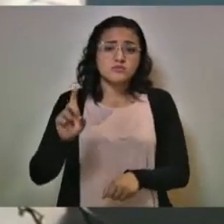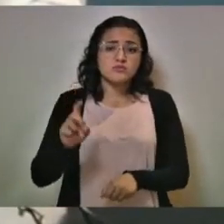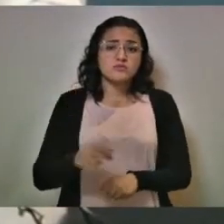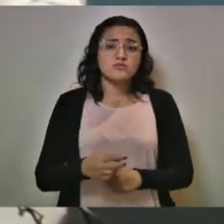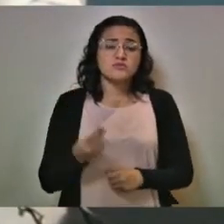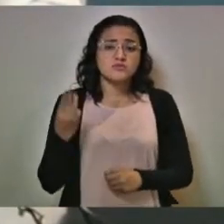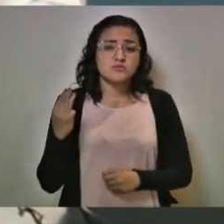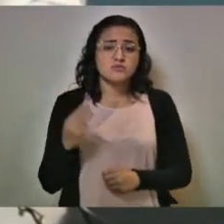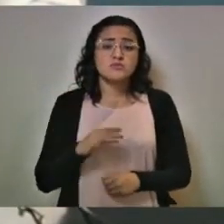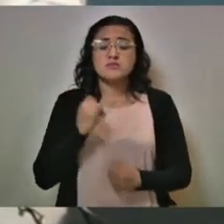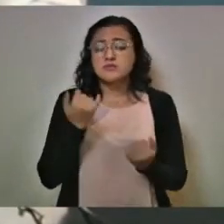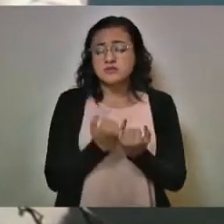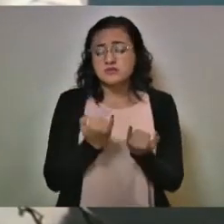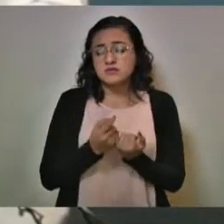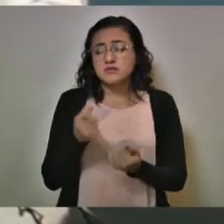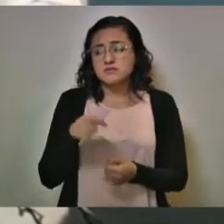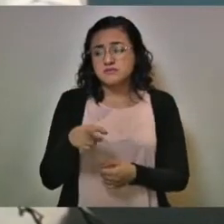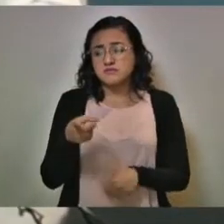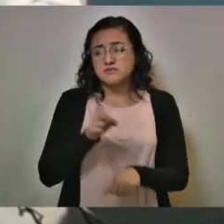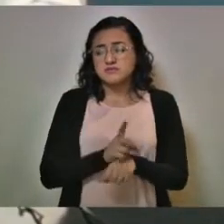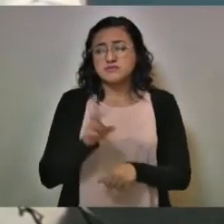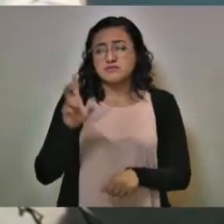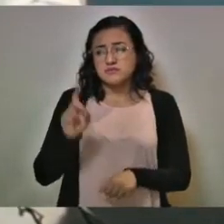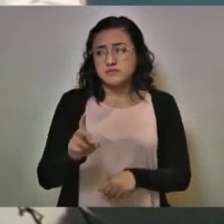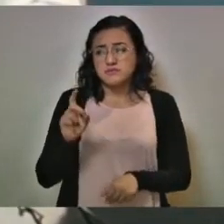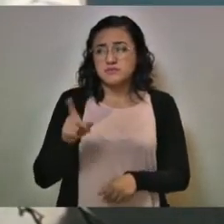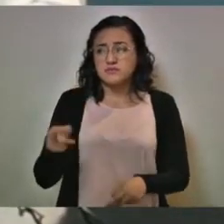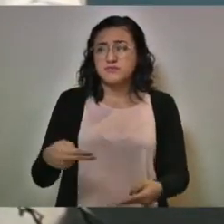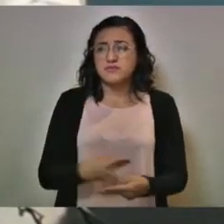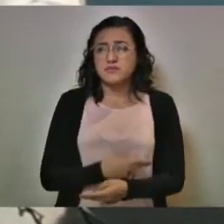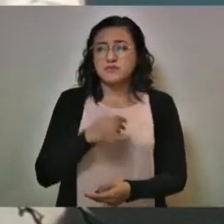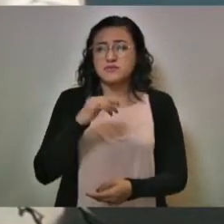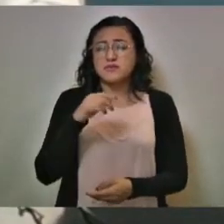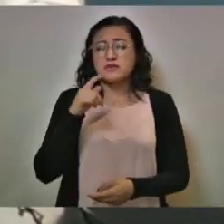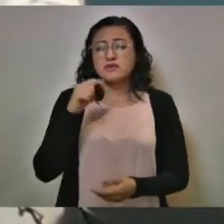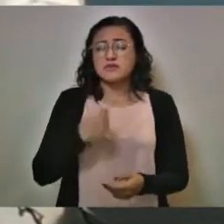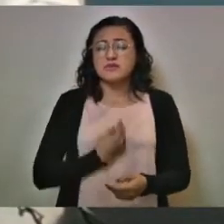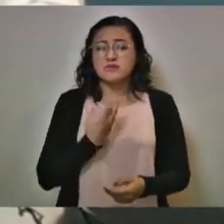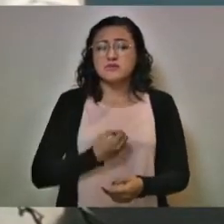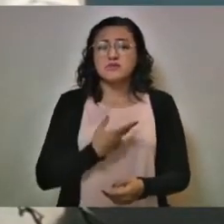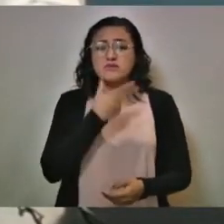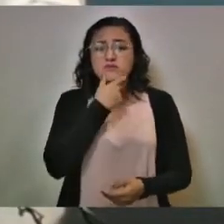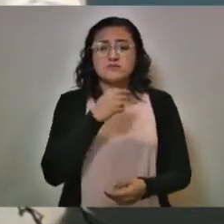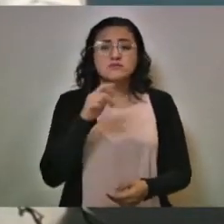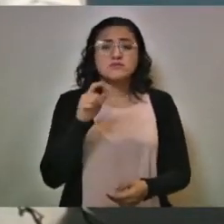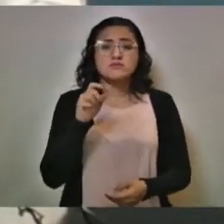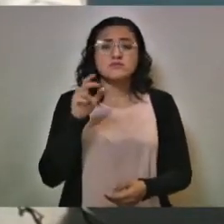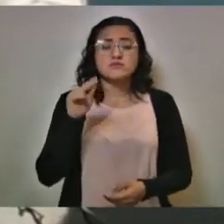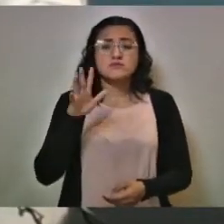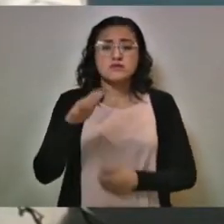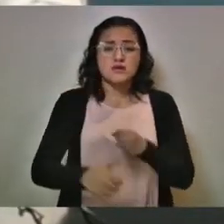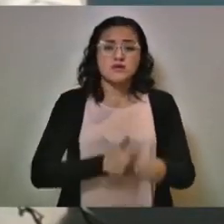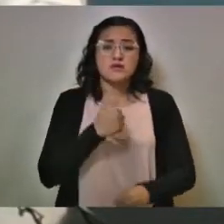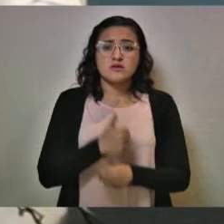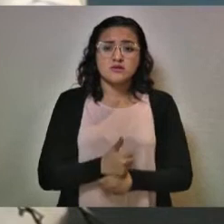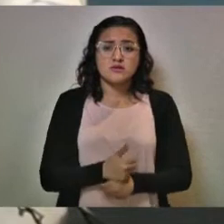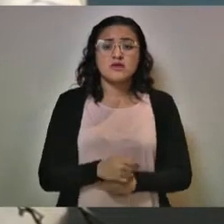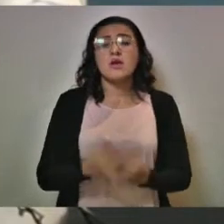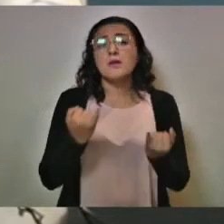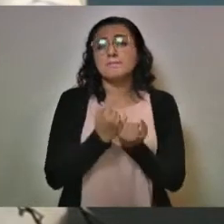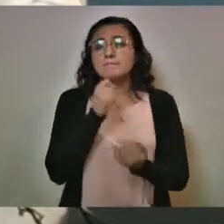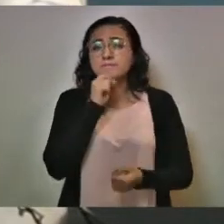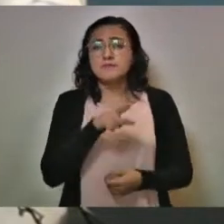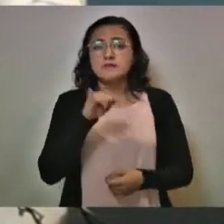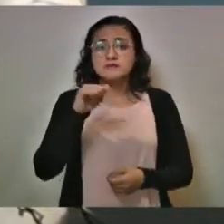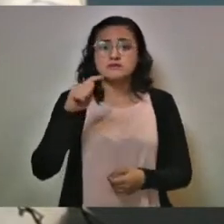30 también fallecieron en el liste, residente de Tehuacán, masculino de 85 años. También